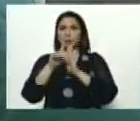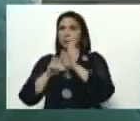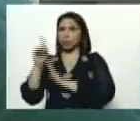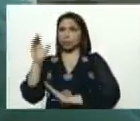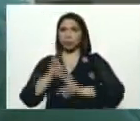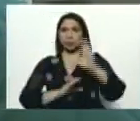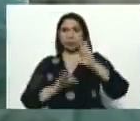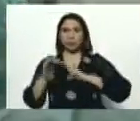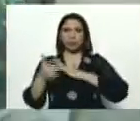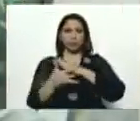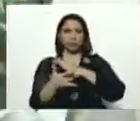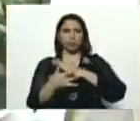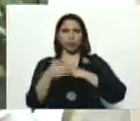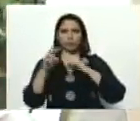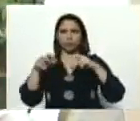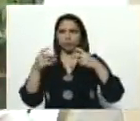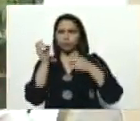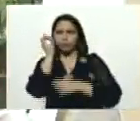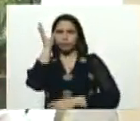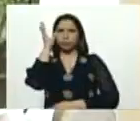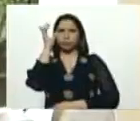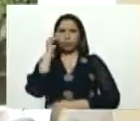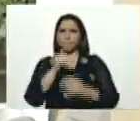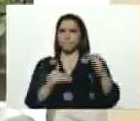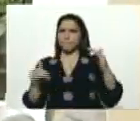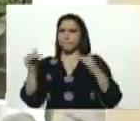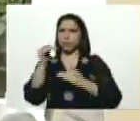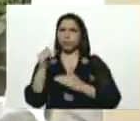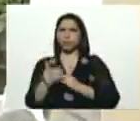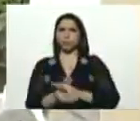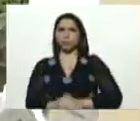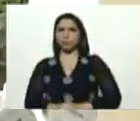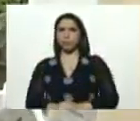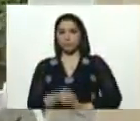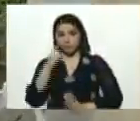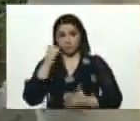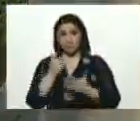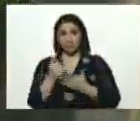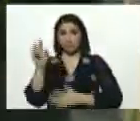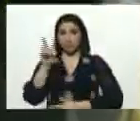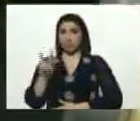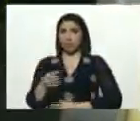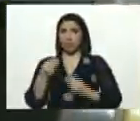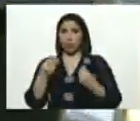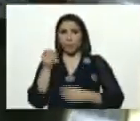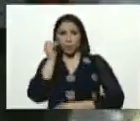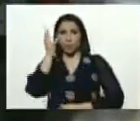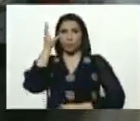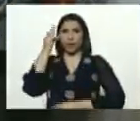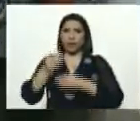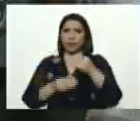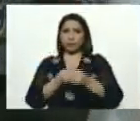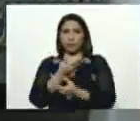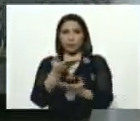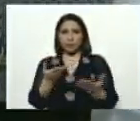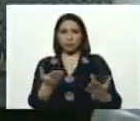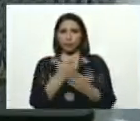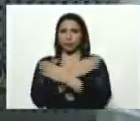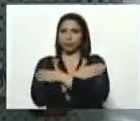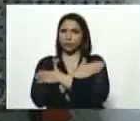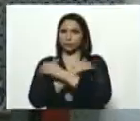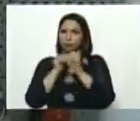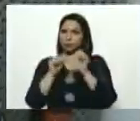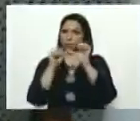ciencia, la tecnología, la innovación al máximo nivel. Miren Venezuela cómo es capaz de hacer esto. Te felicito. Gracias.